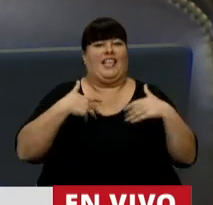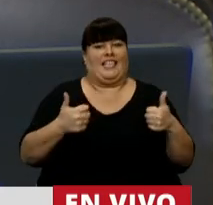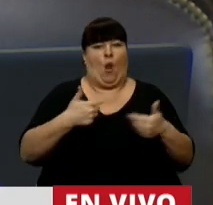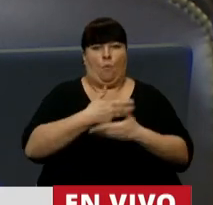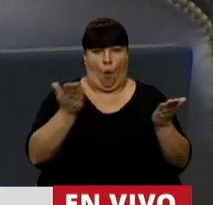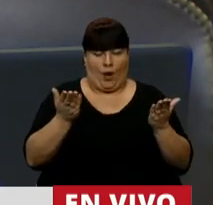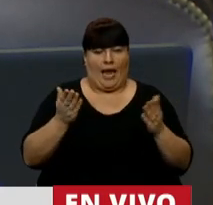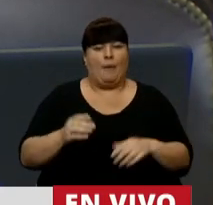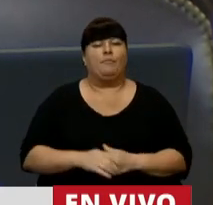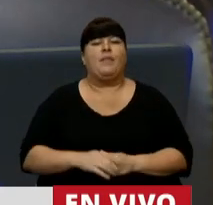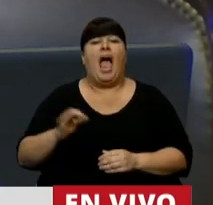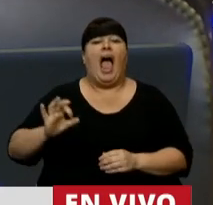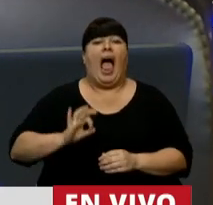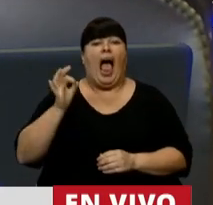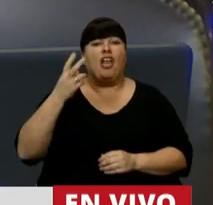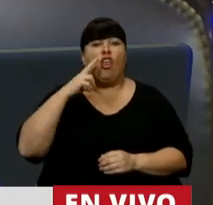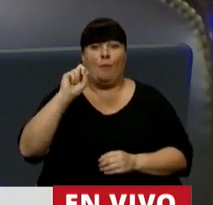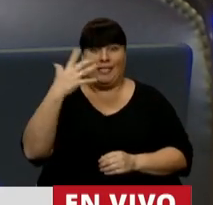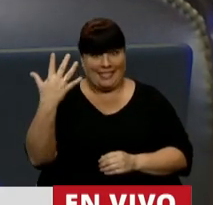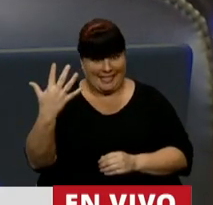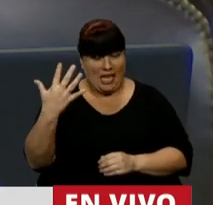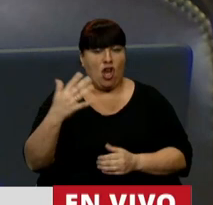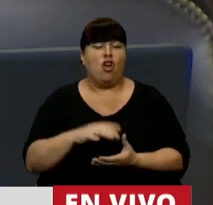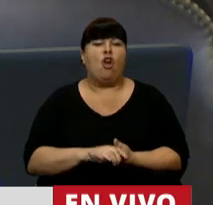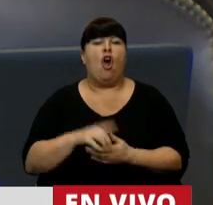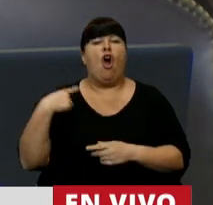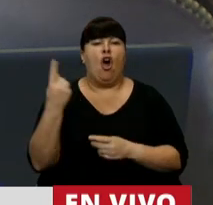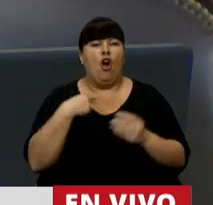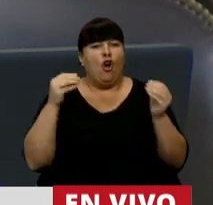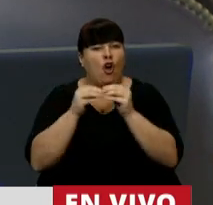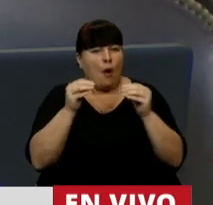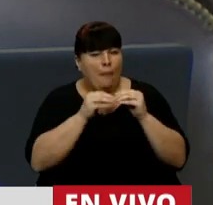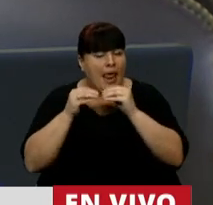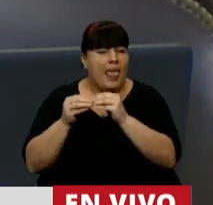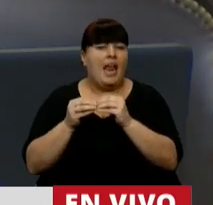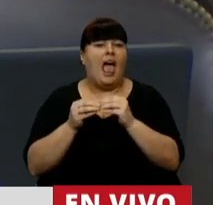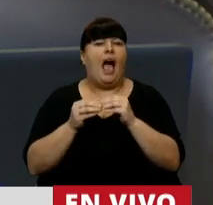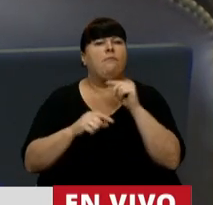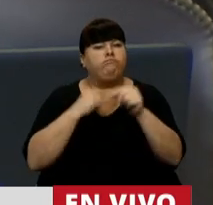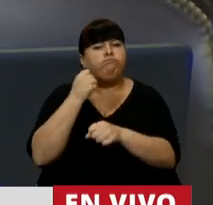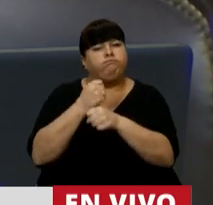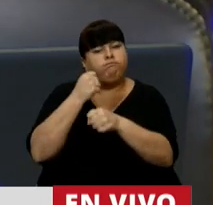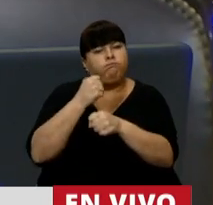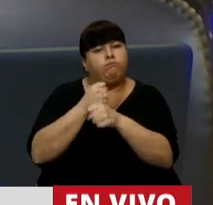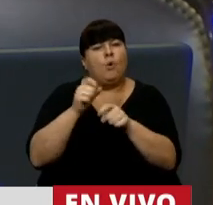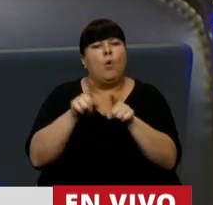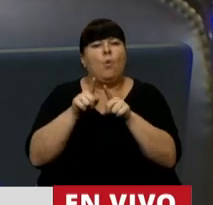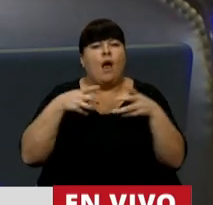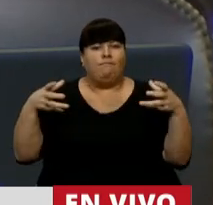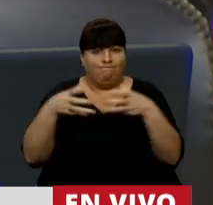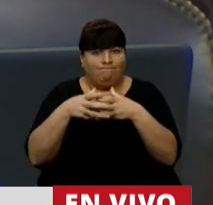Y en el año 2005, con unas compañeras, empezamos a trabajar desde una